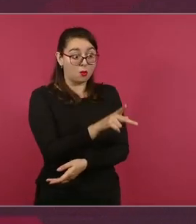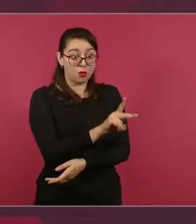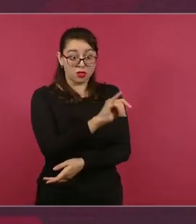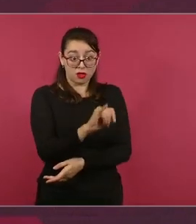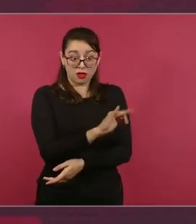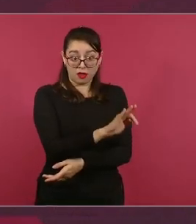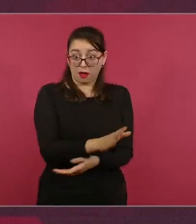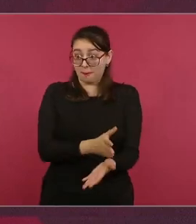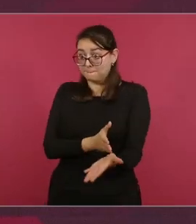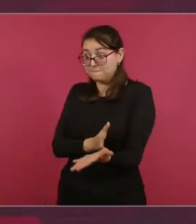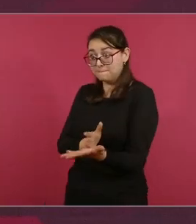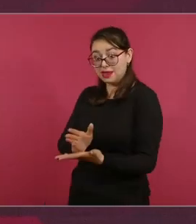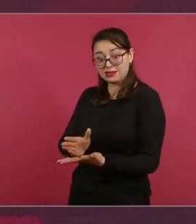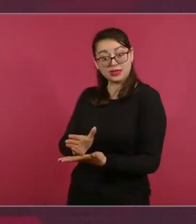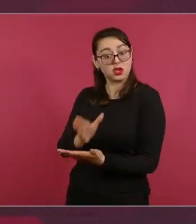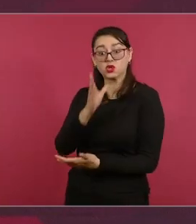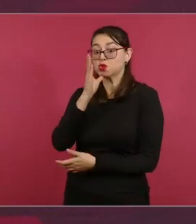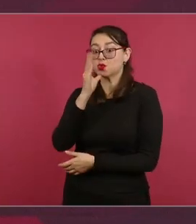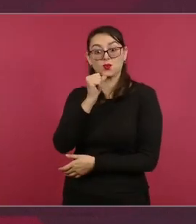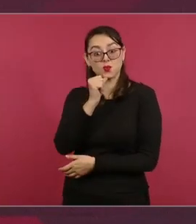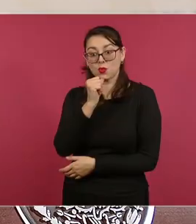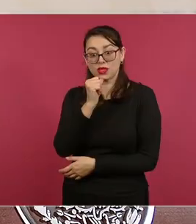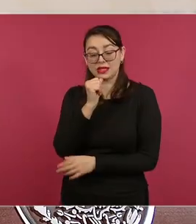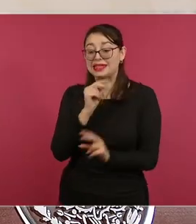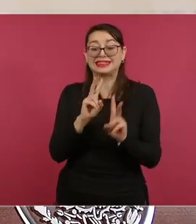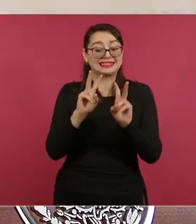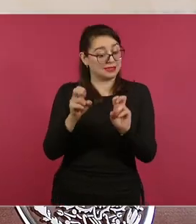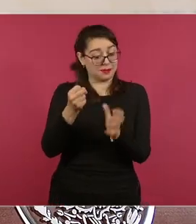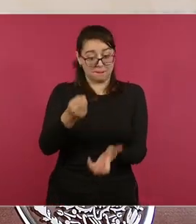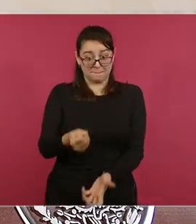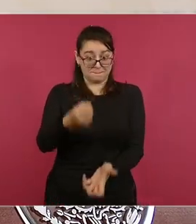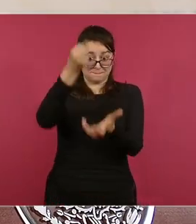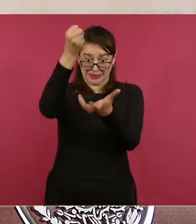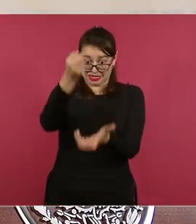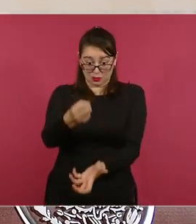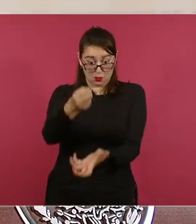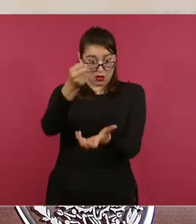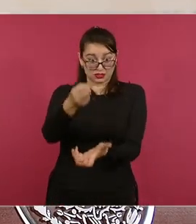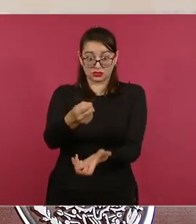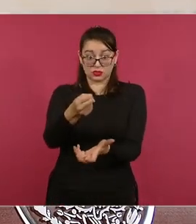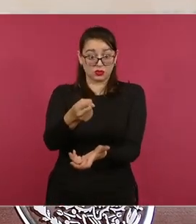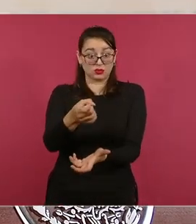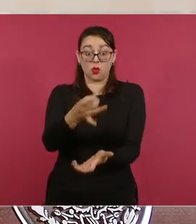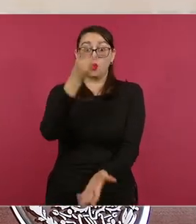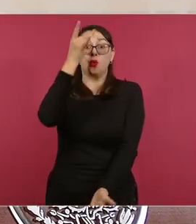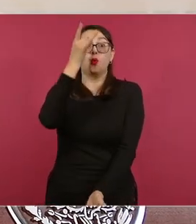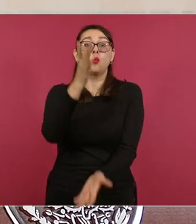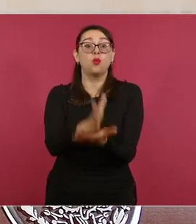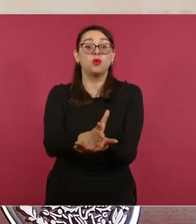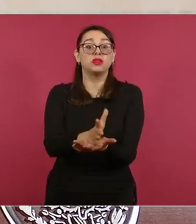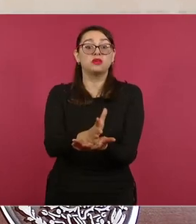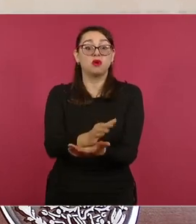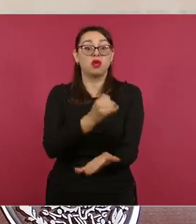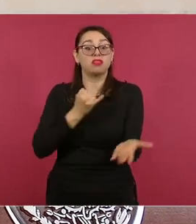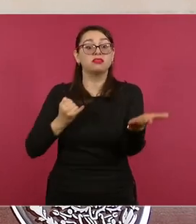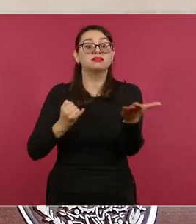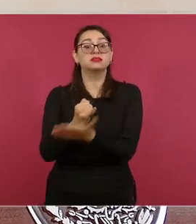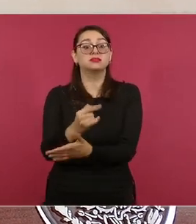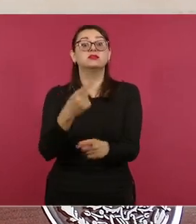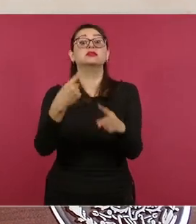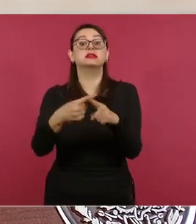ni en aprobar presupuesto, porque eso es del Poder Legislativo,